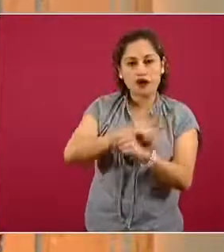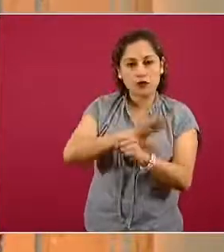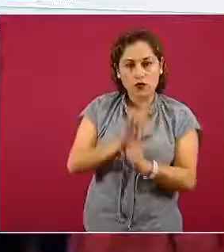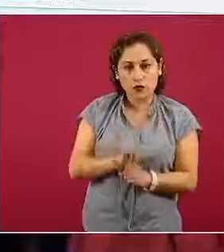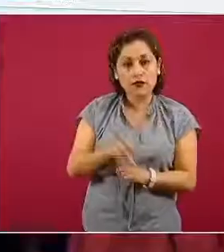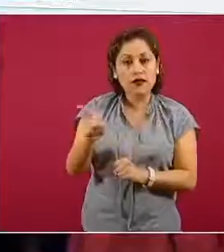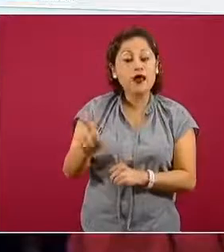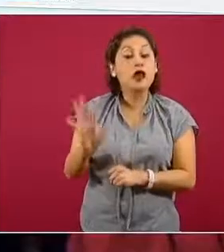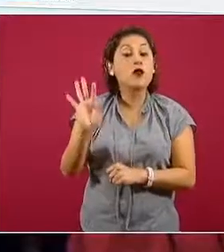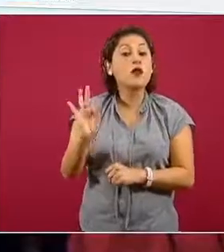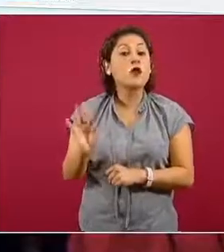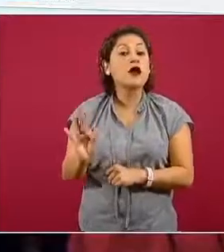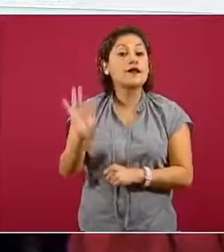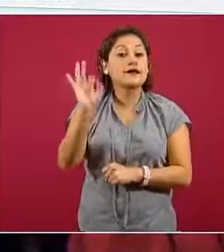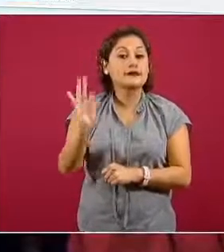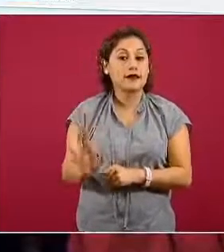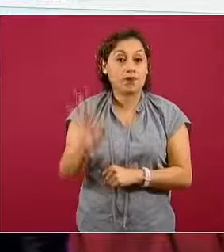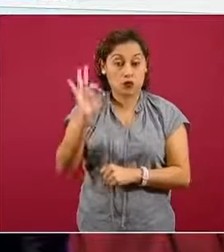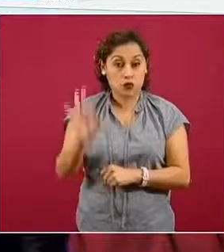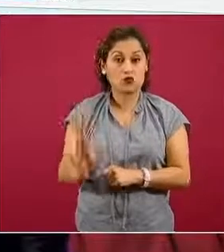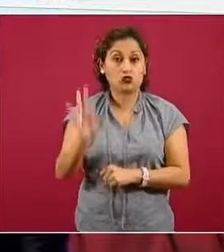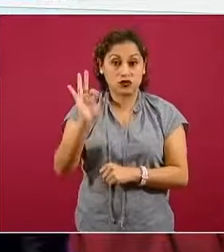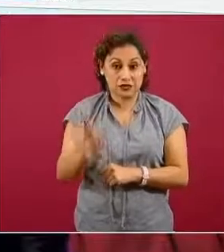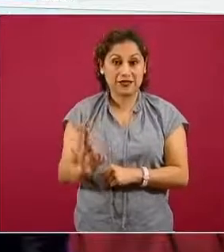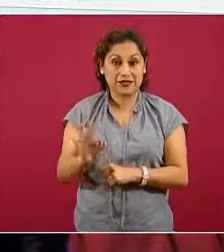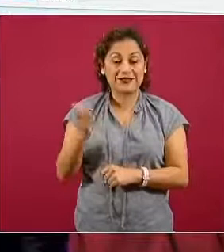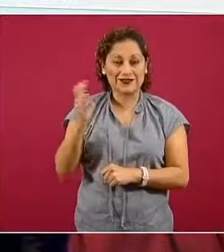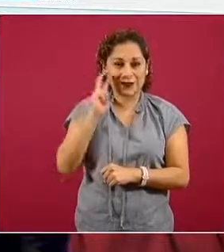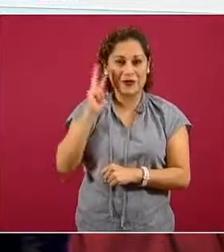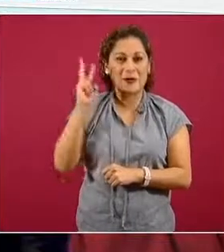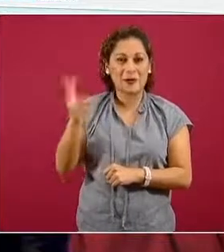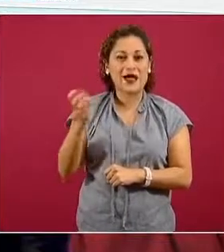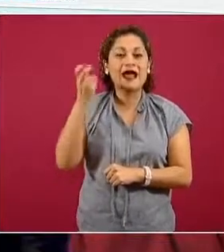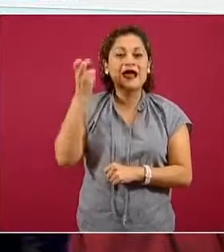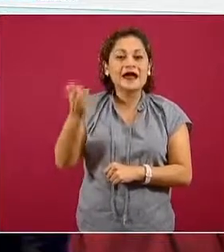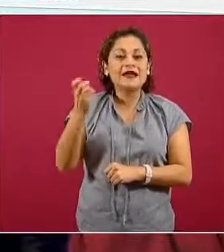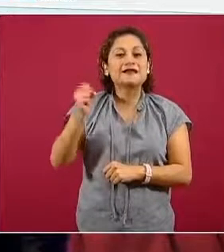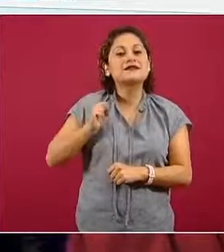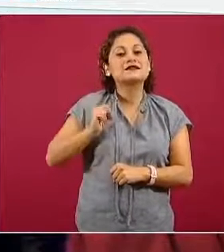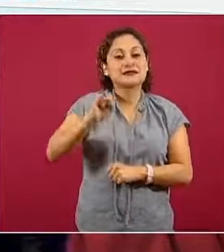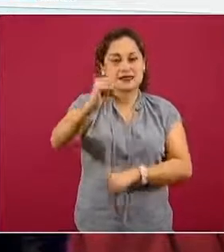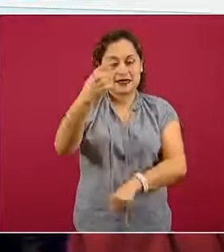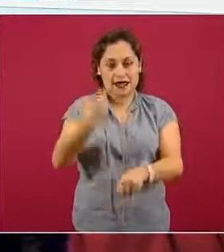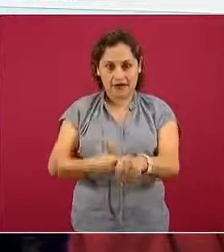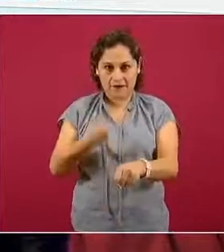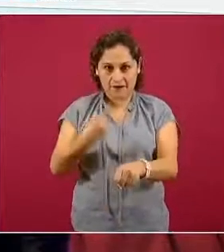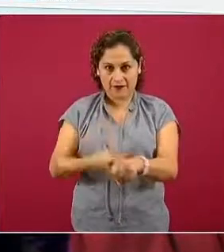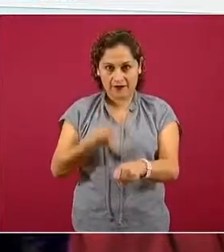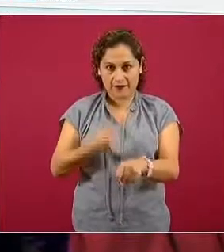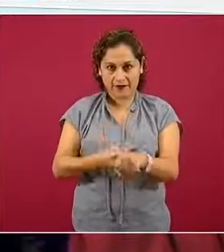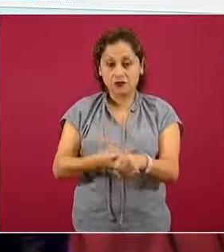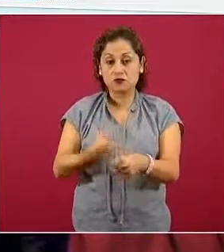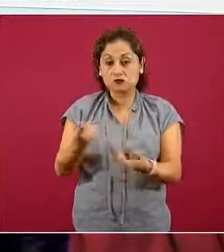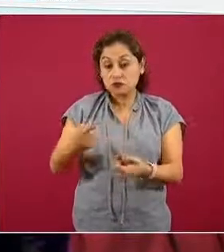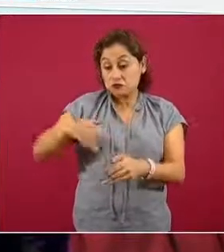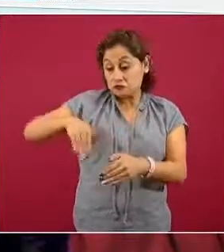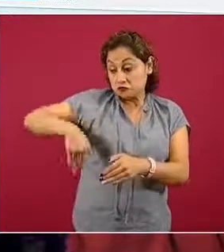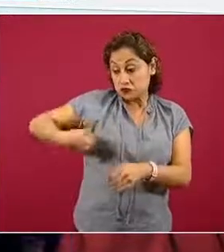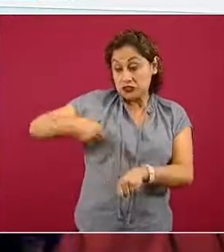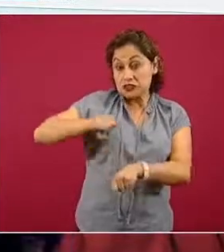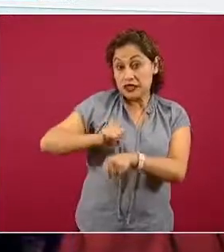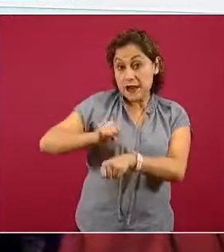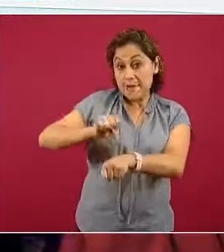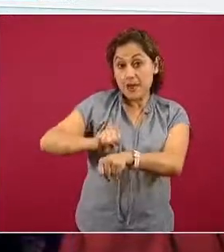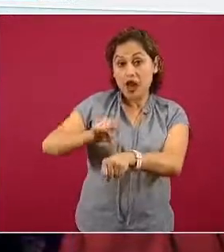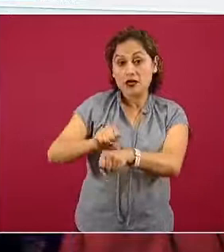% para la semana 50. Y este porcentaje de positividad hemos visto que ha estado variando en las últimas